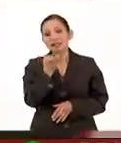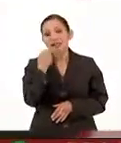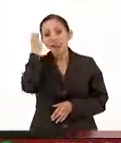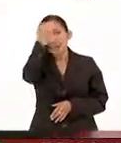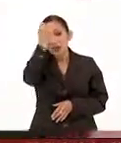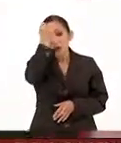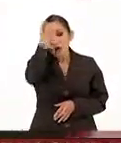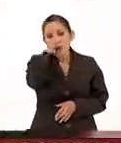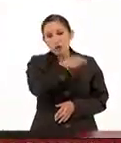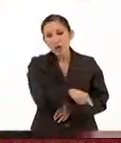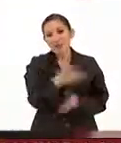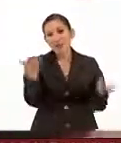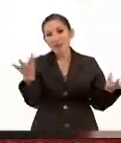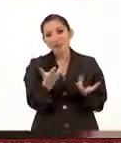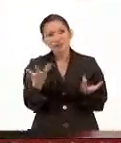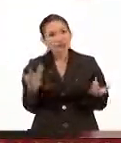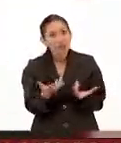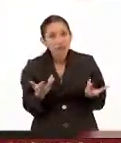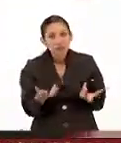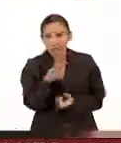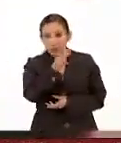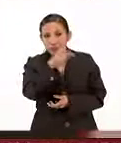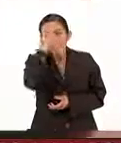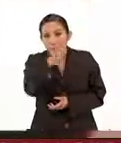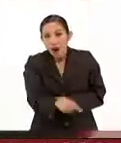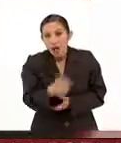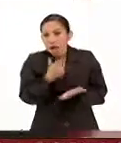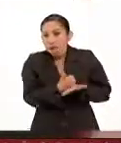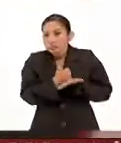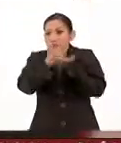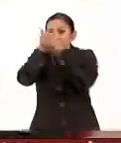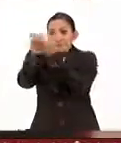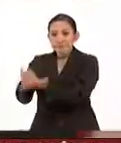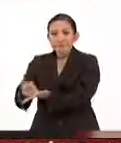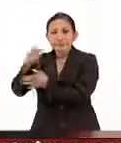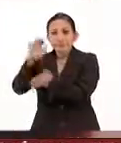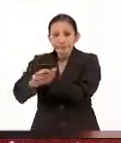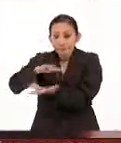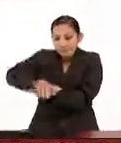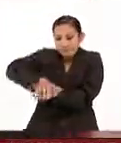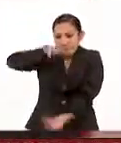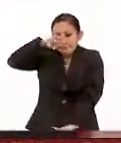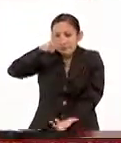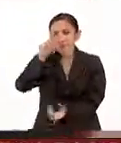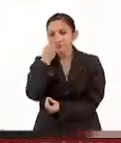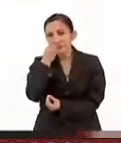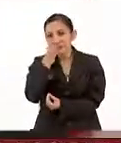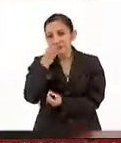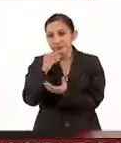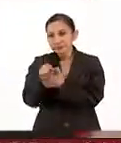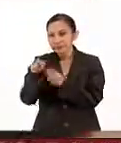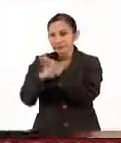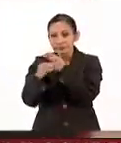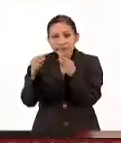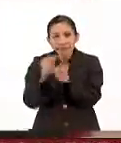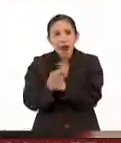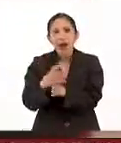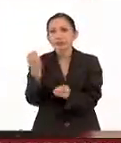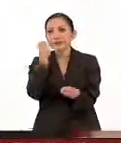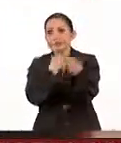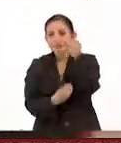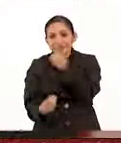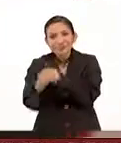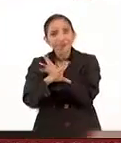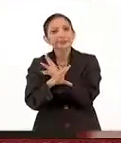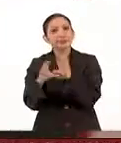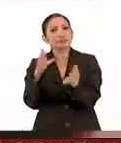tecnologías se han desarrollado justo para venir a abastecer de materia prima, de los